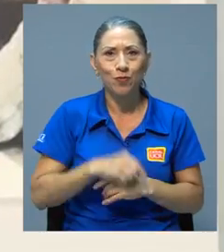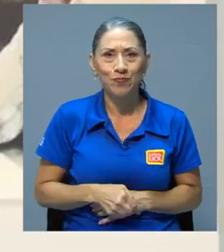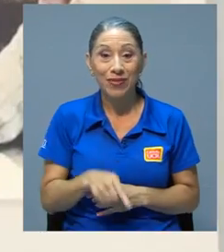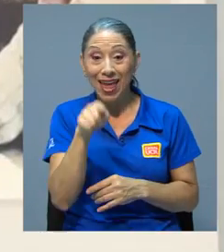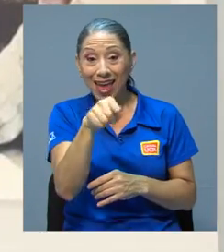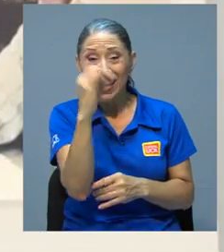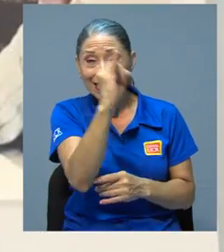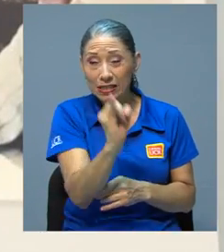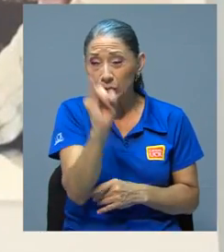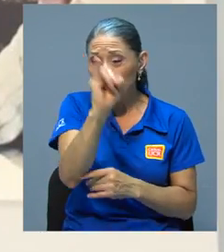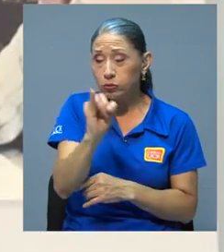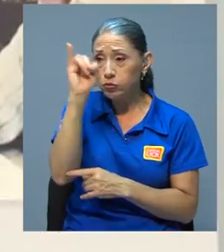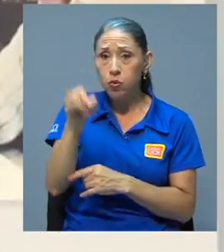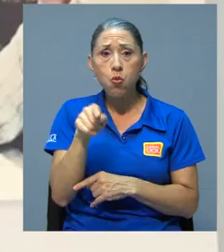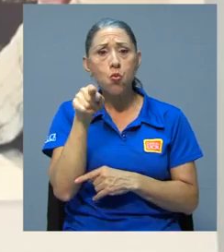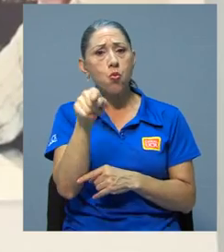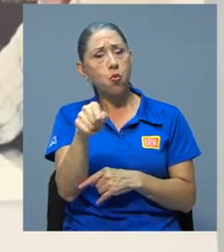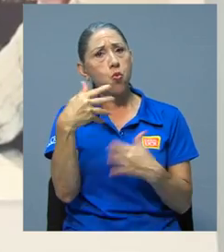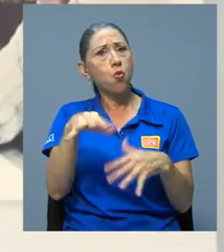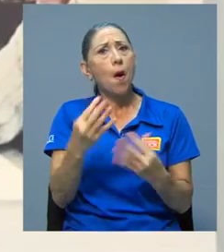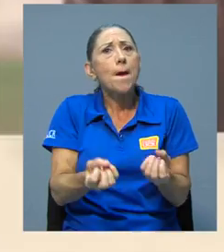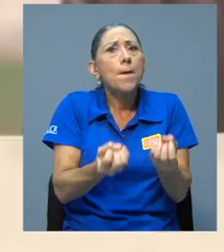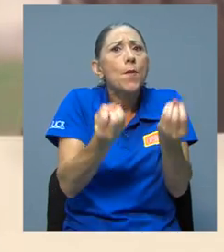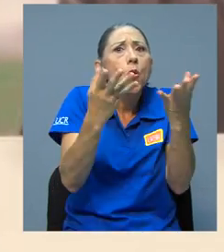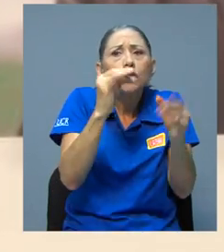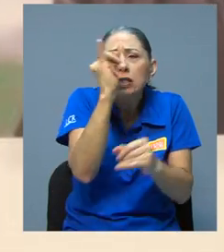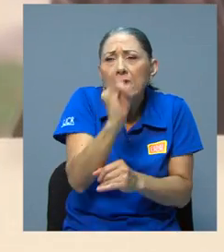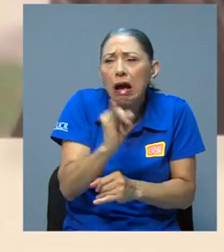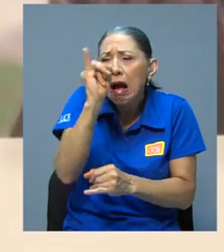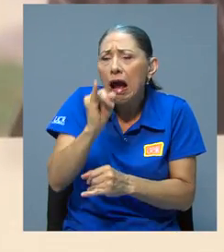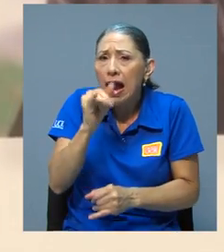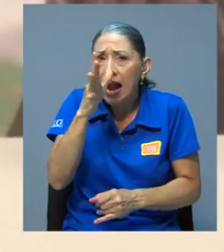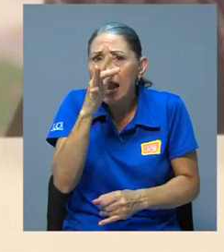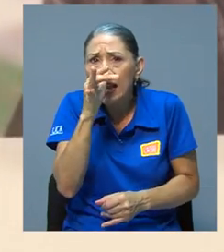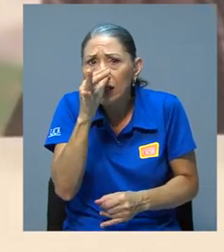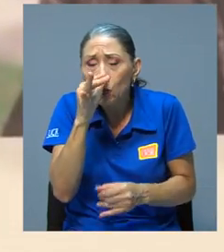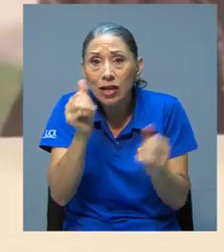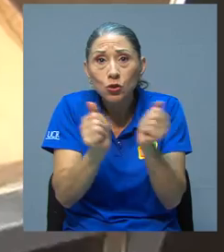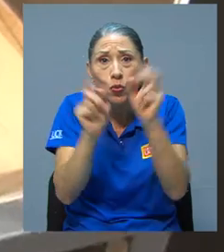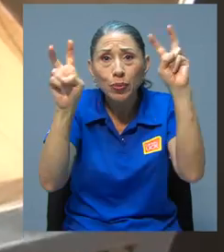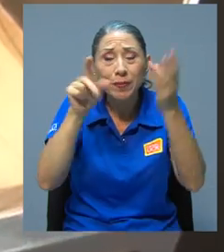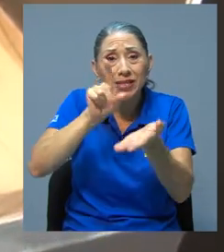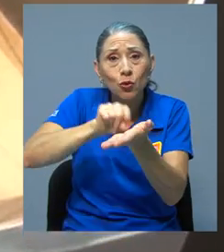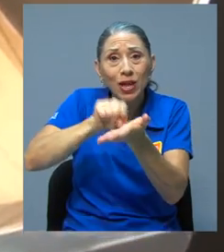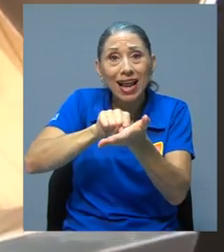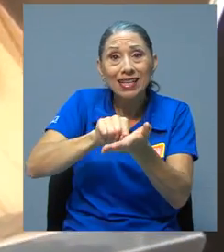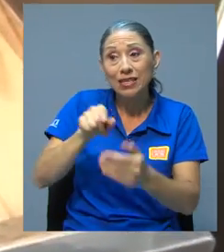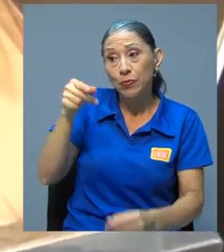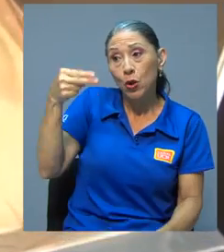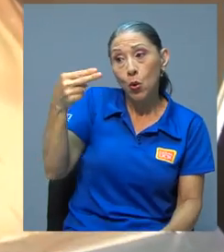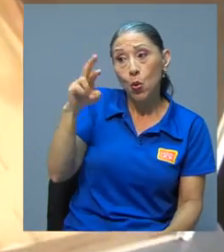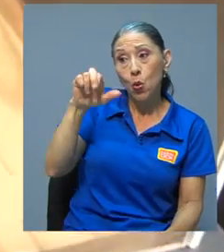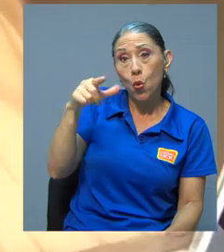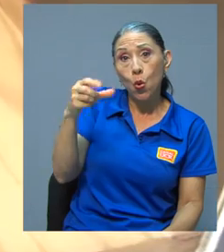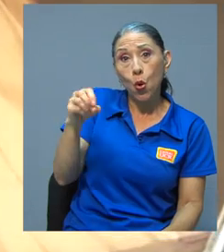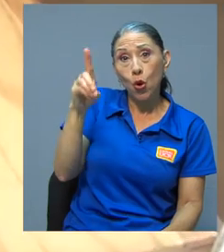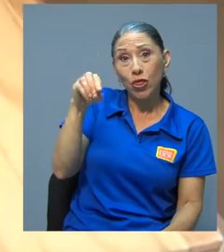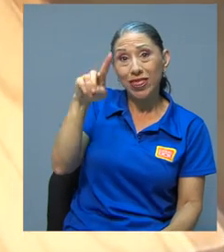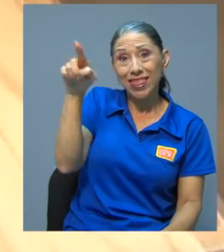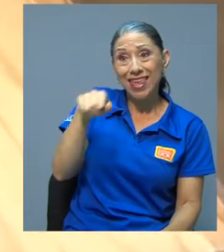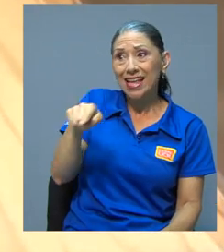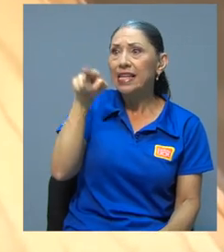En esta colección sobresale su abundante producción de caricaturas editoriales. Hugo Díaz consideraba que como